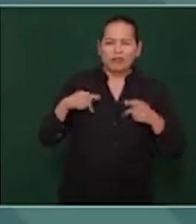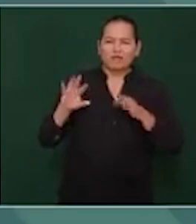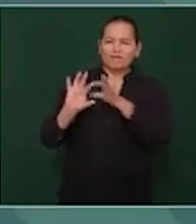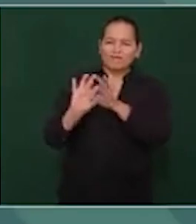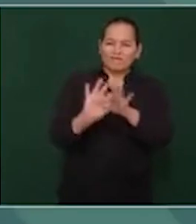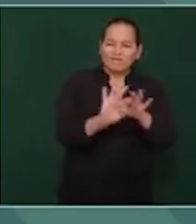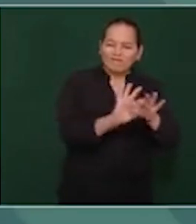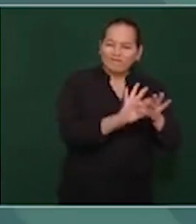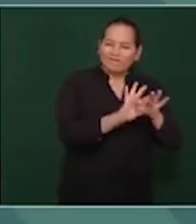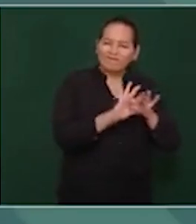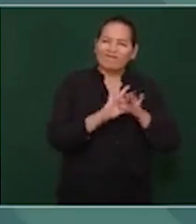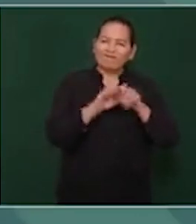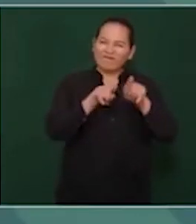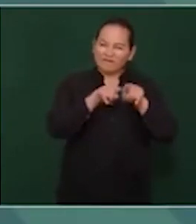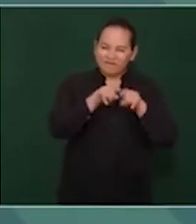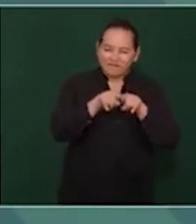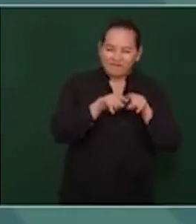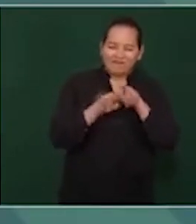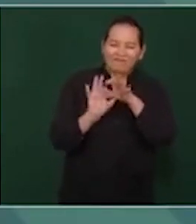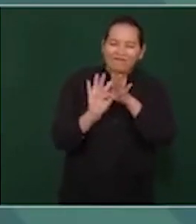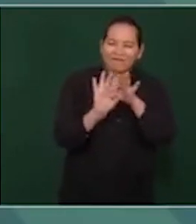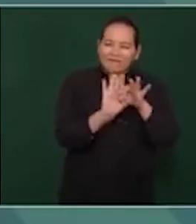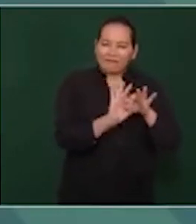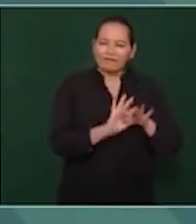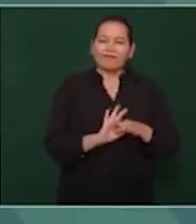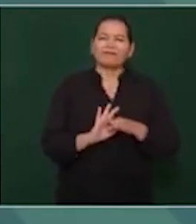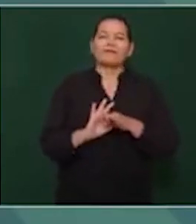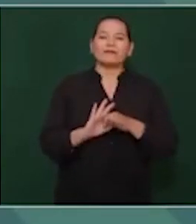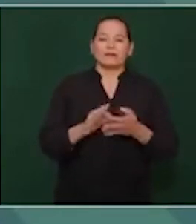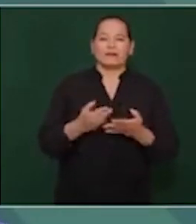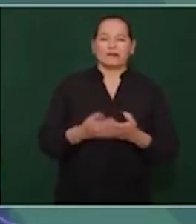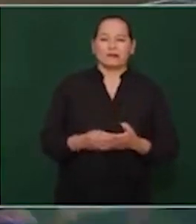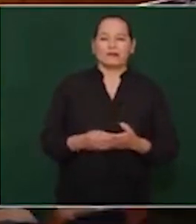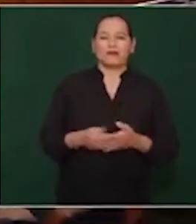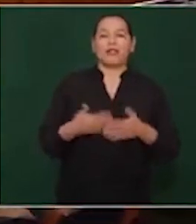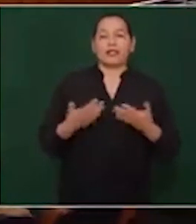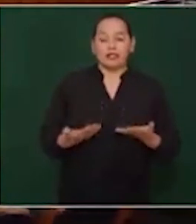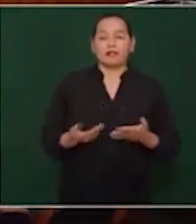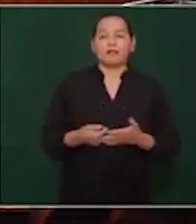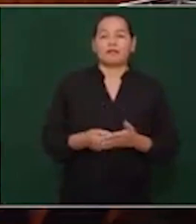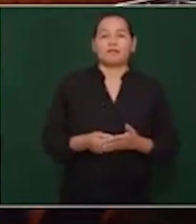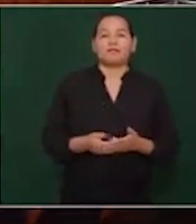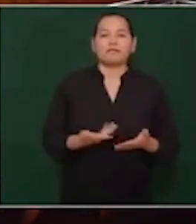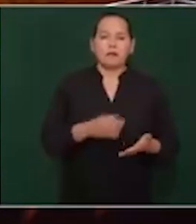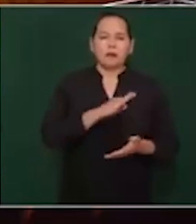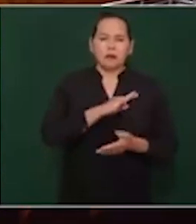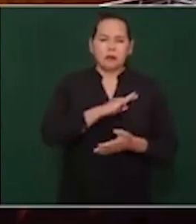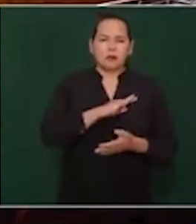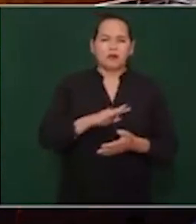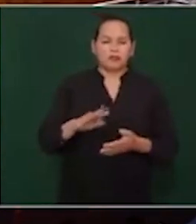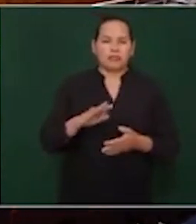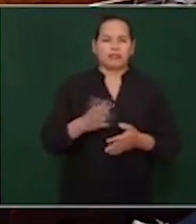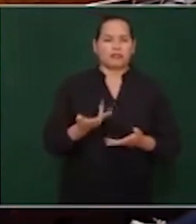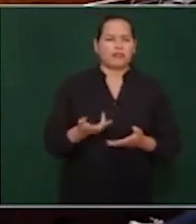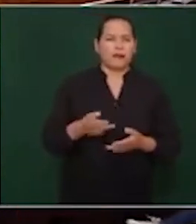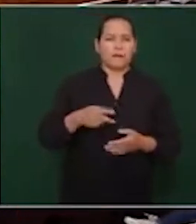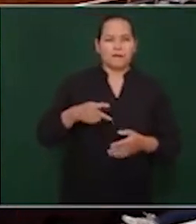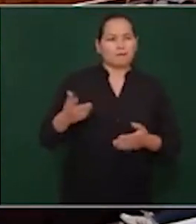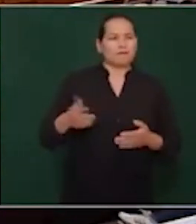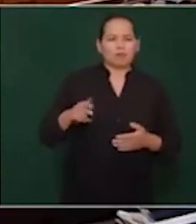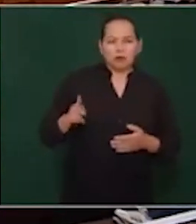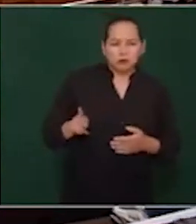y poner por delante el interés general, el interés de los pueblos,